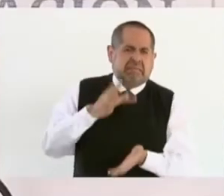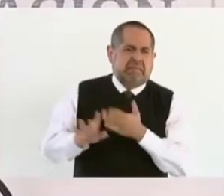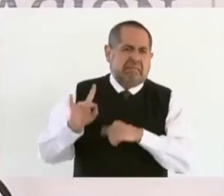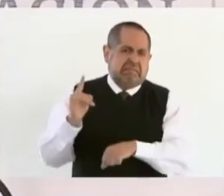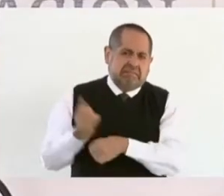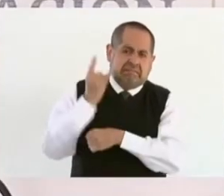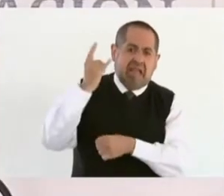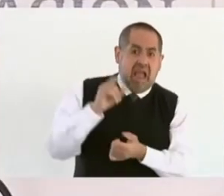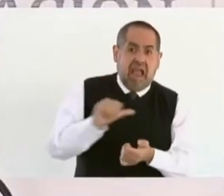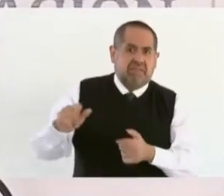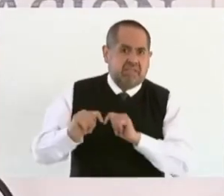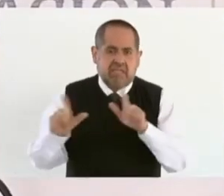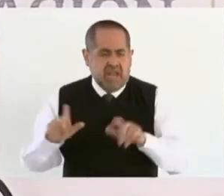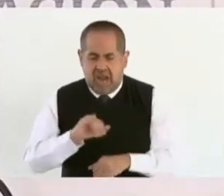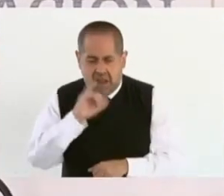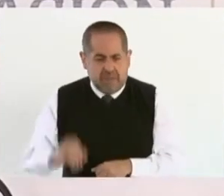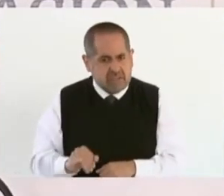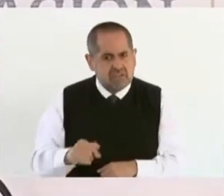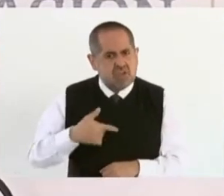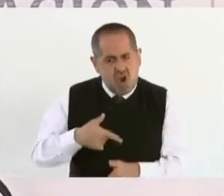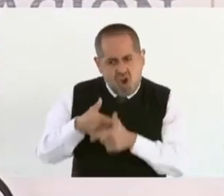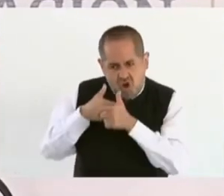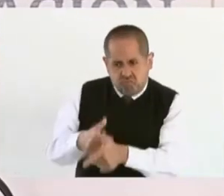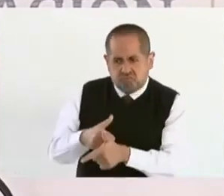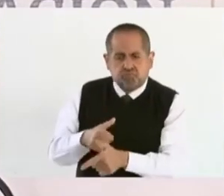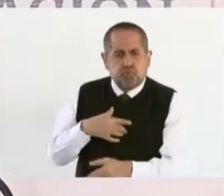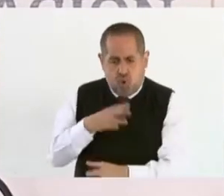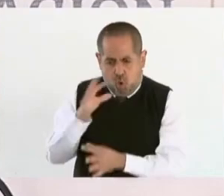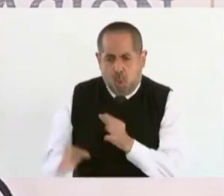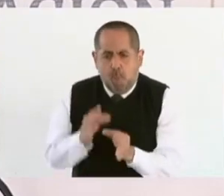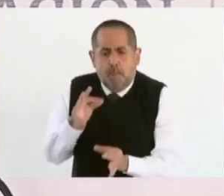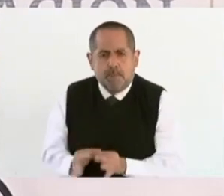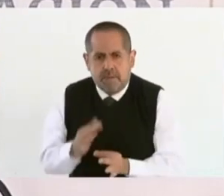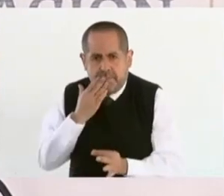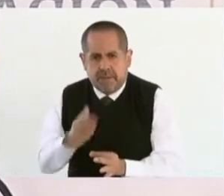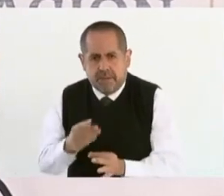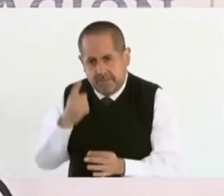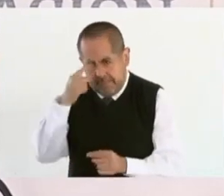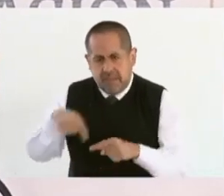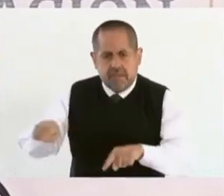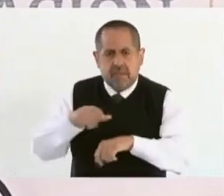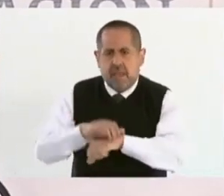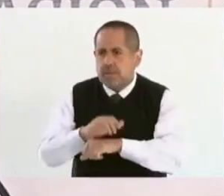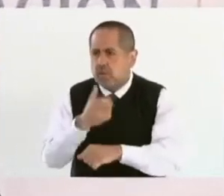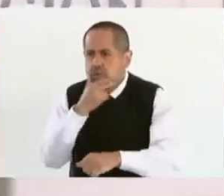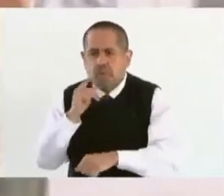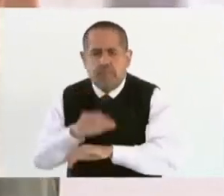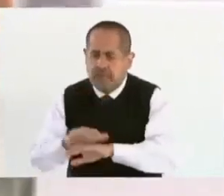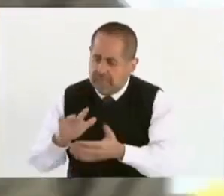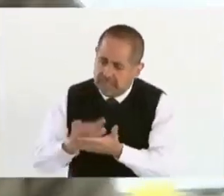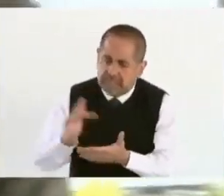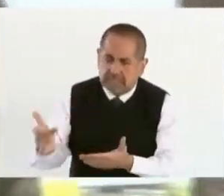Tlaxcala, no les voy a fallar. Muchas gracias, amigas y amigos.